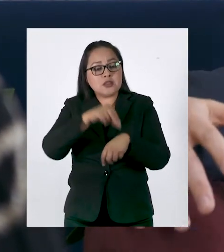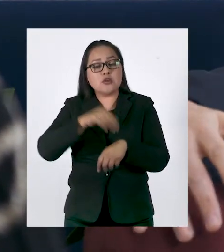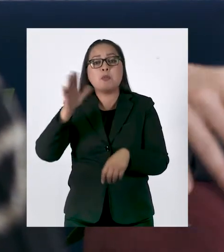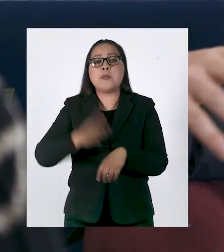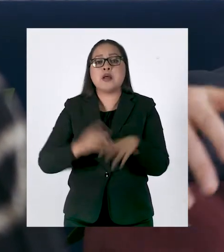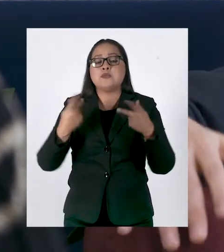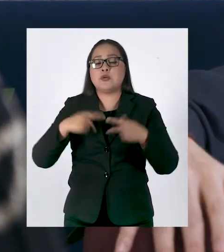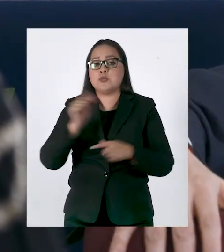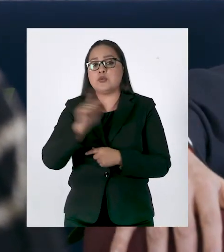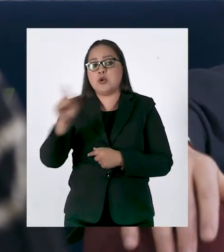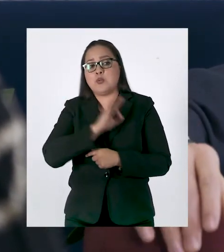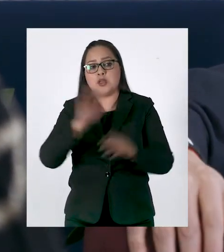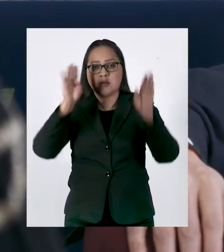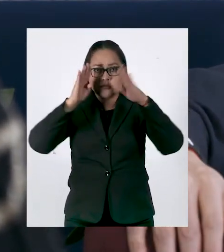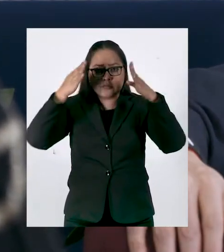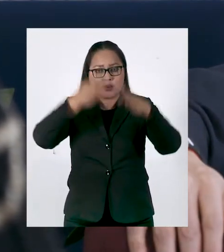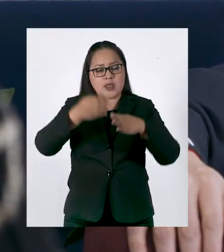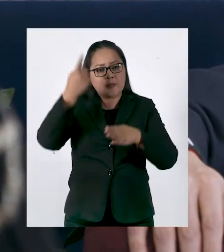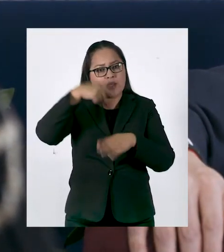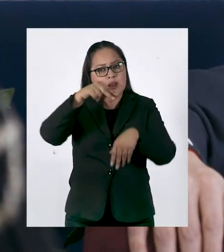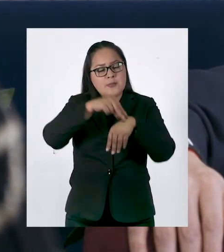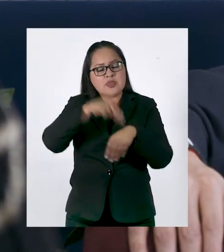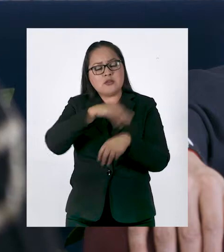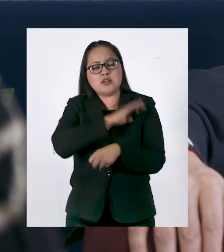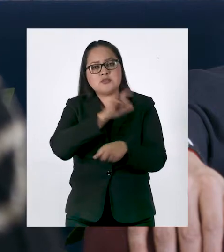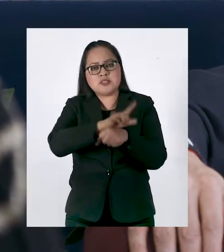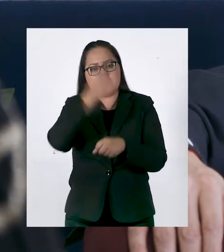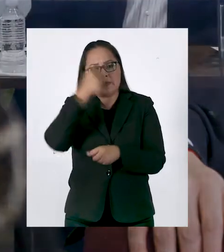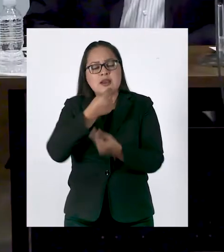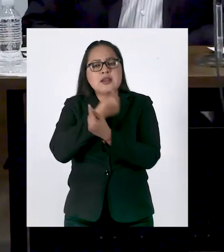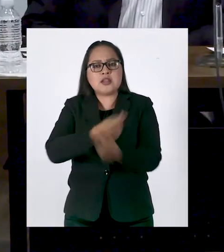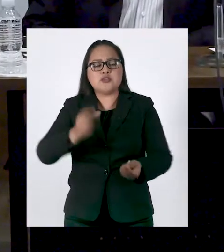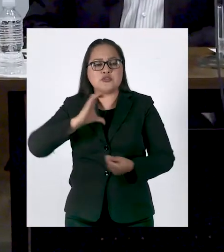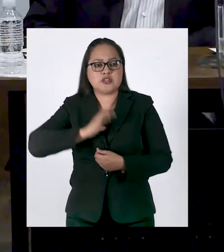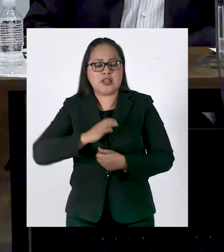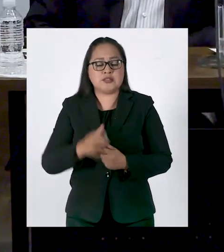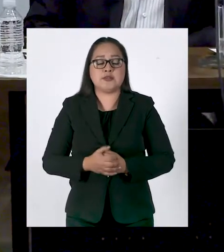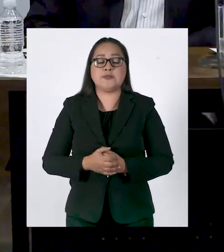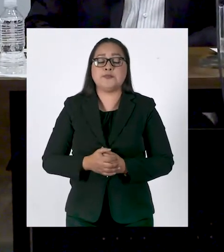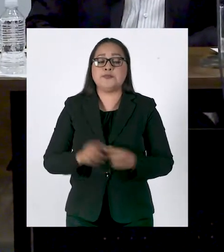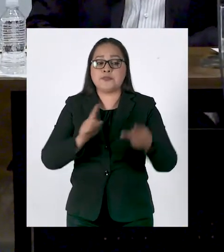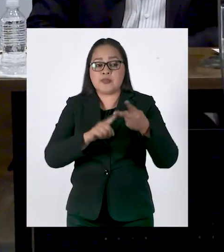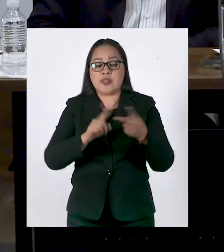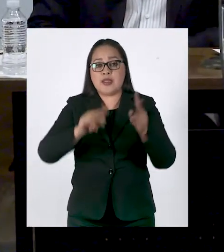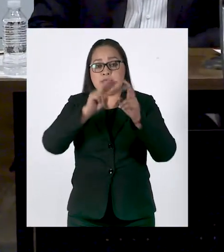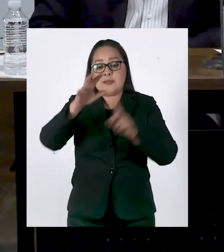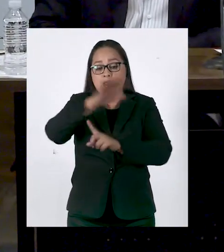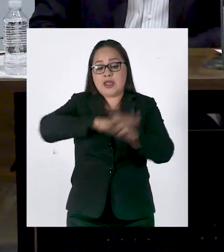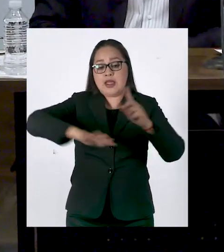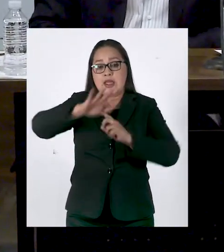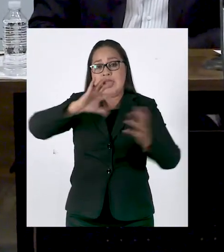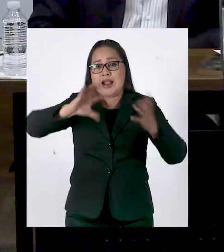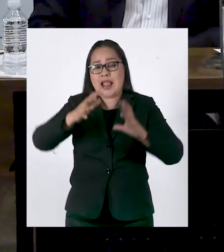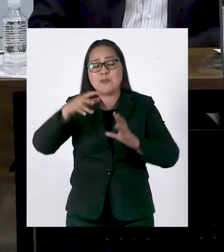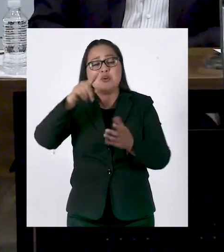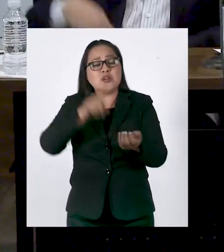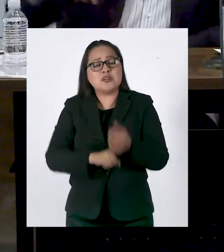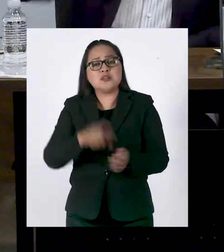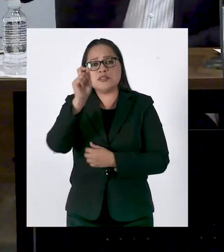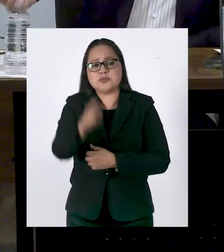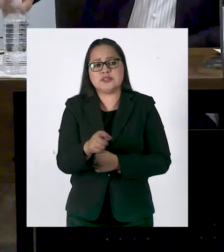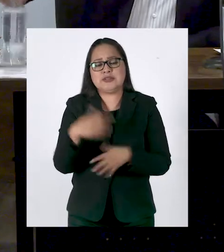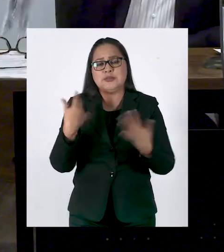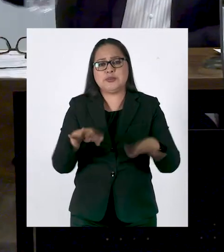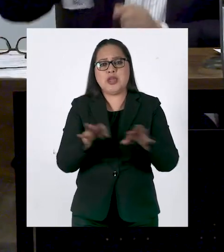doctores, que más especialistas se puedan dedicar al tema de oncología infantil. Por otro lado, por supuesto, el tema del cambio climático tiene que ver